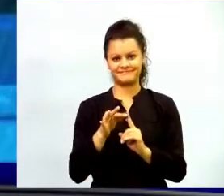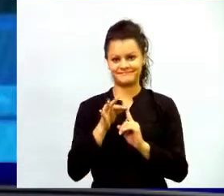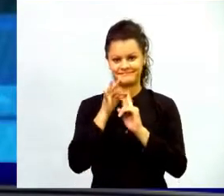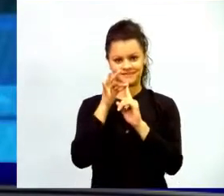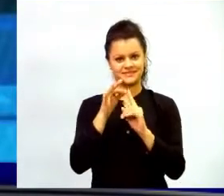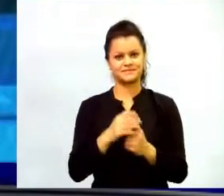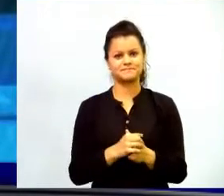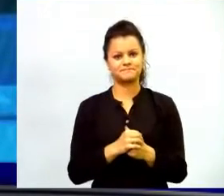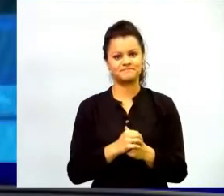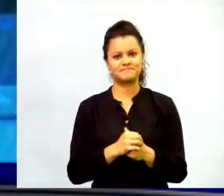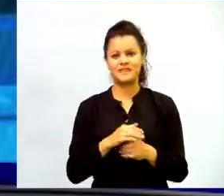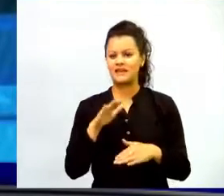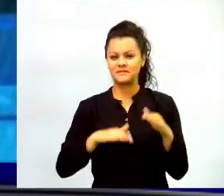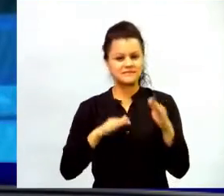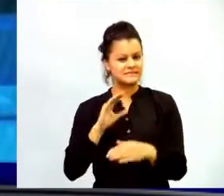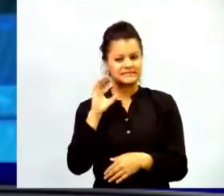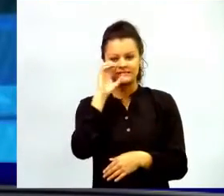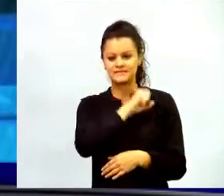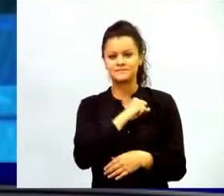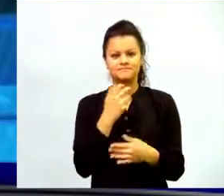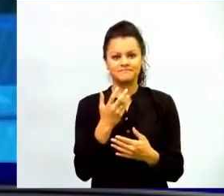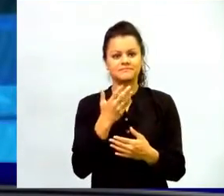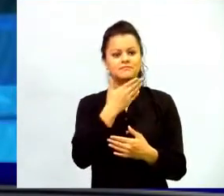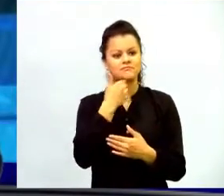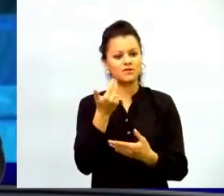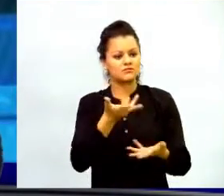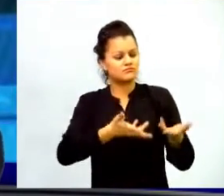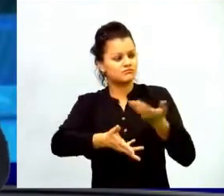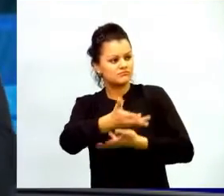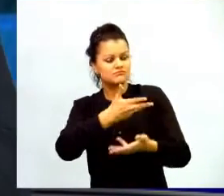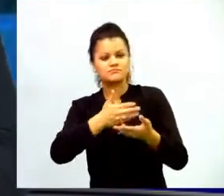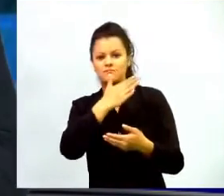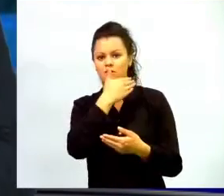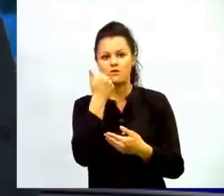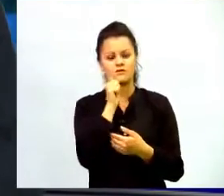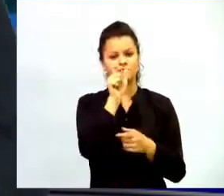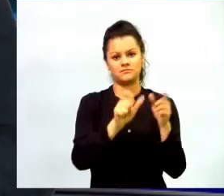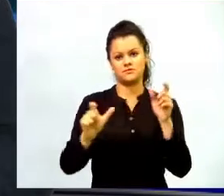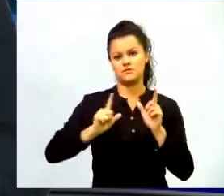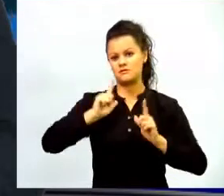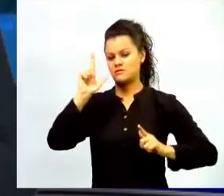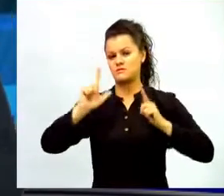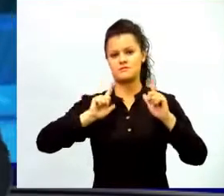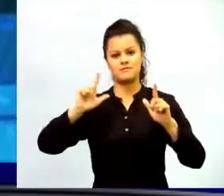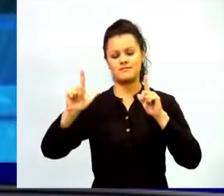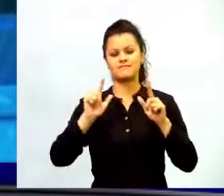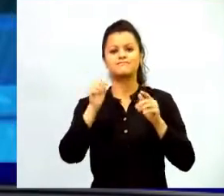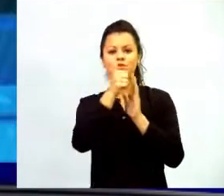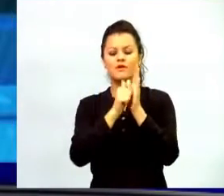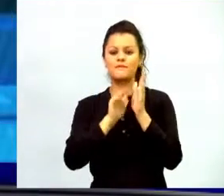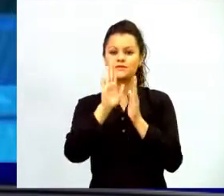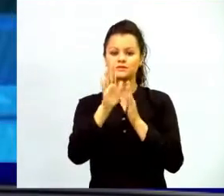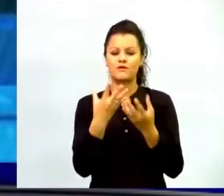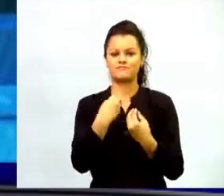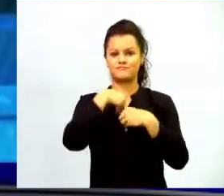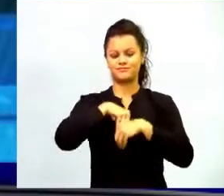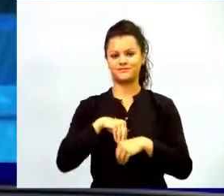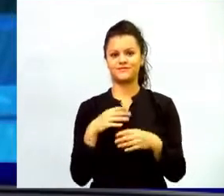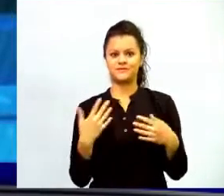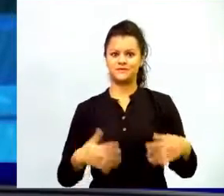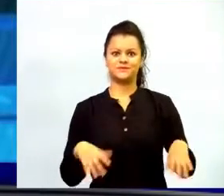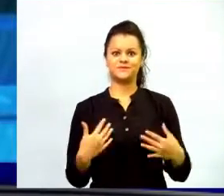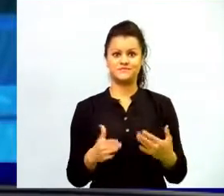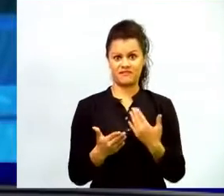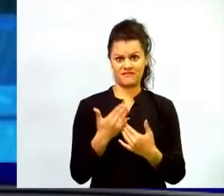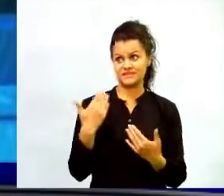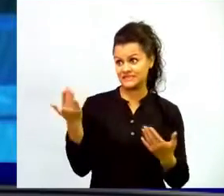los mejores líderes de los programas de uso, apropiación de TIC y de innovación educativa con TIC en el país. Muy pocas